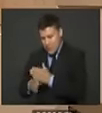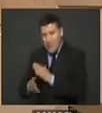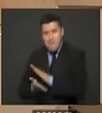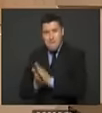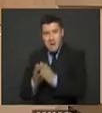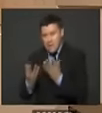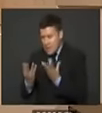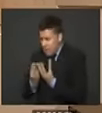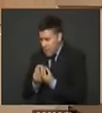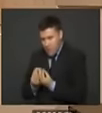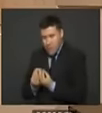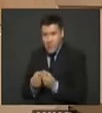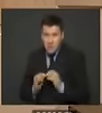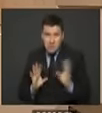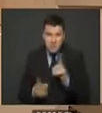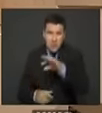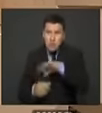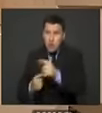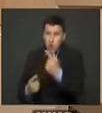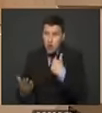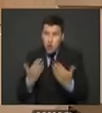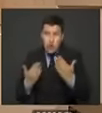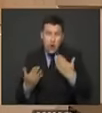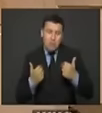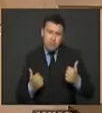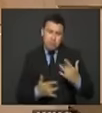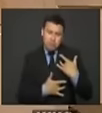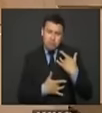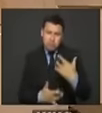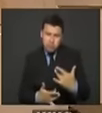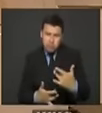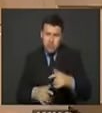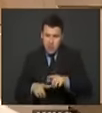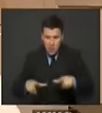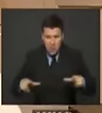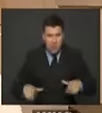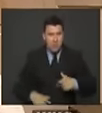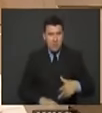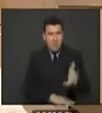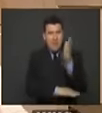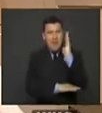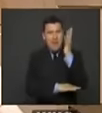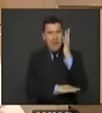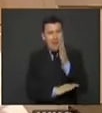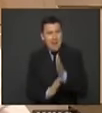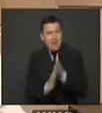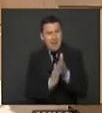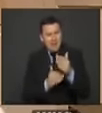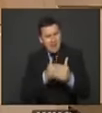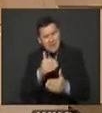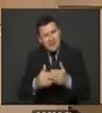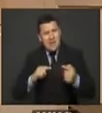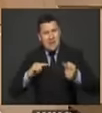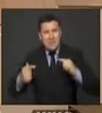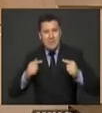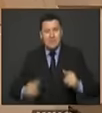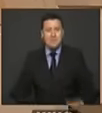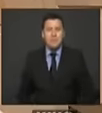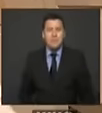Paz por su voto de confianza y generosidad para, en su nombre, adelantar este debate.